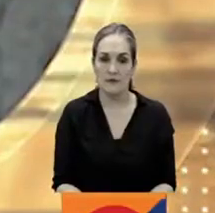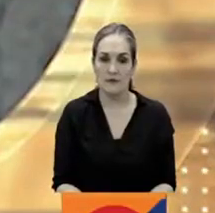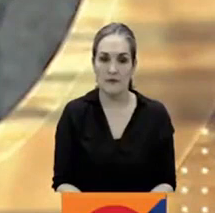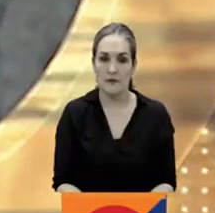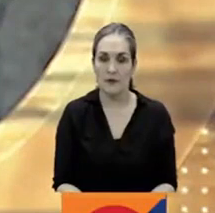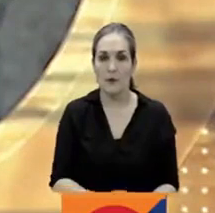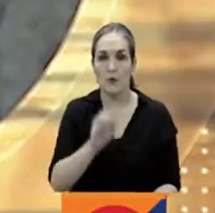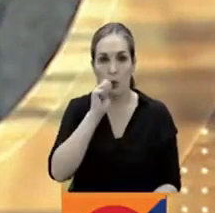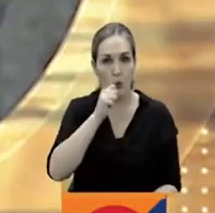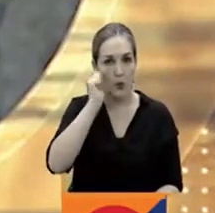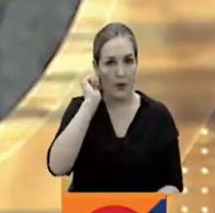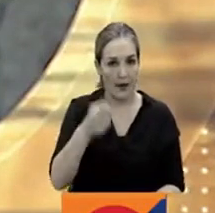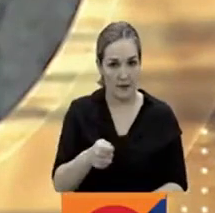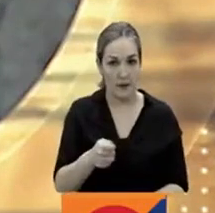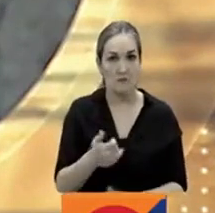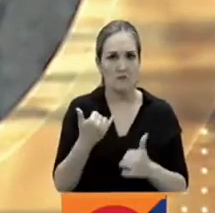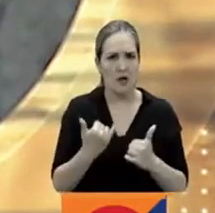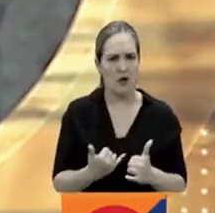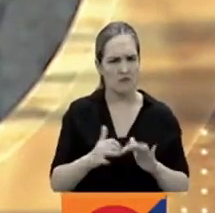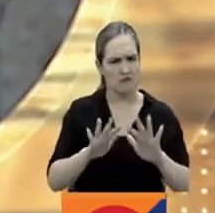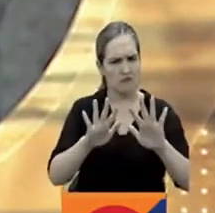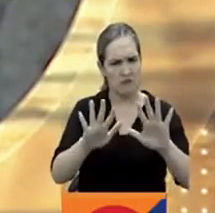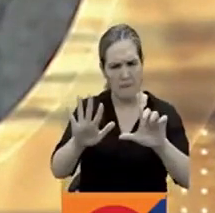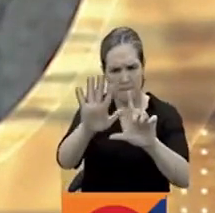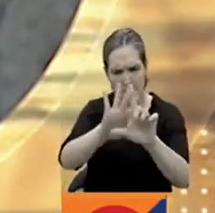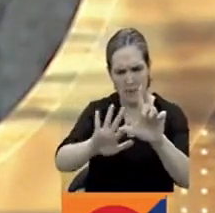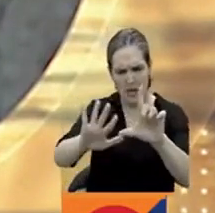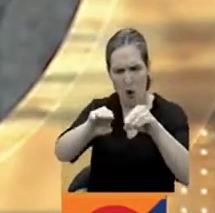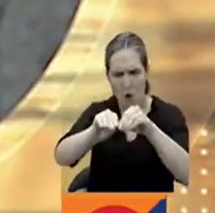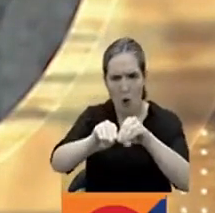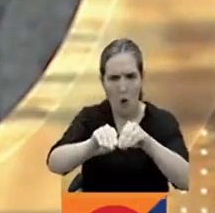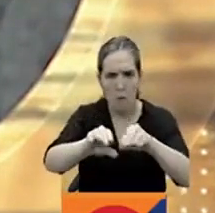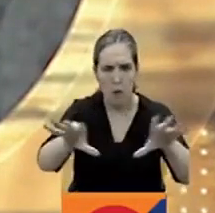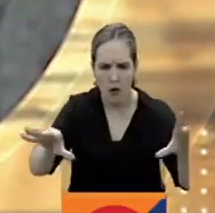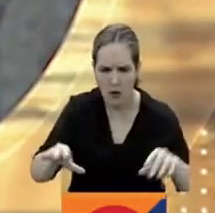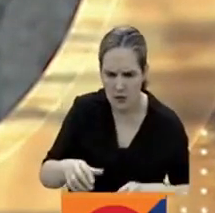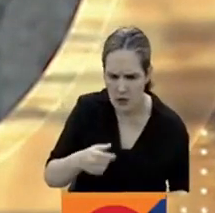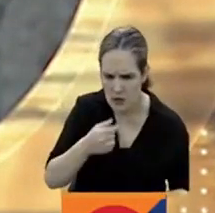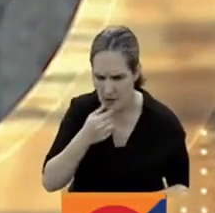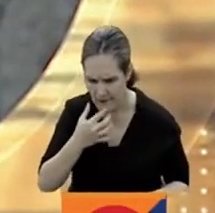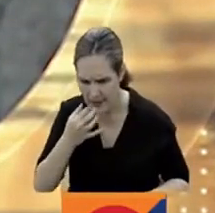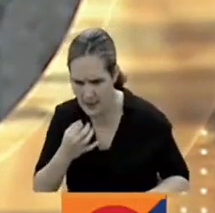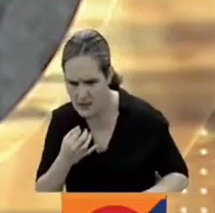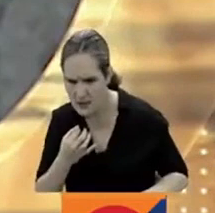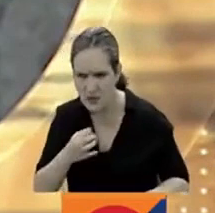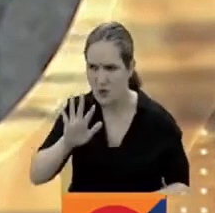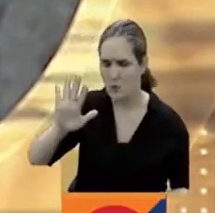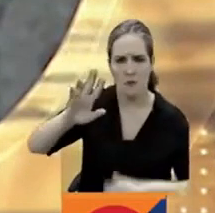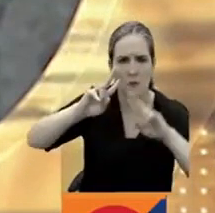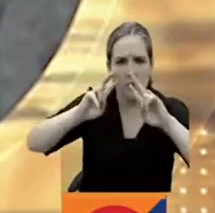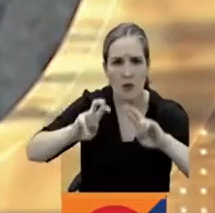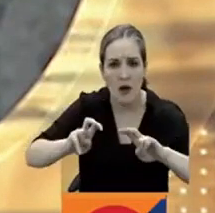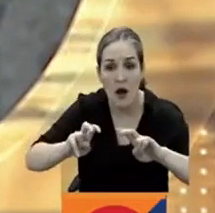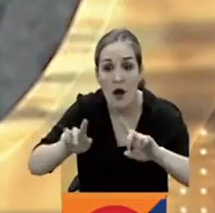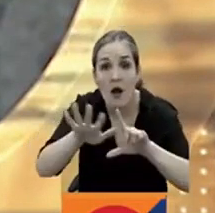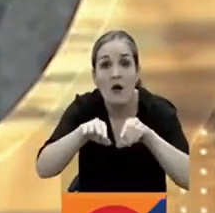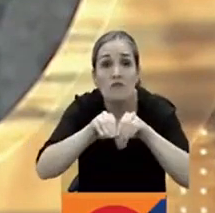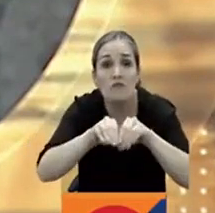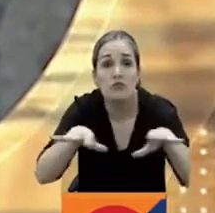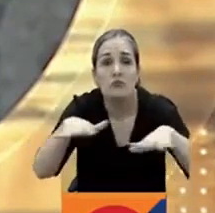Ucrania se comprometió a investigar la veracidad del video que circula desde hace unas horas en las redes sociales y que muestra la presunta